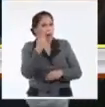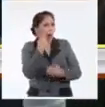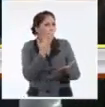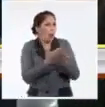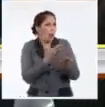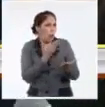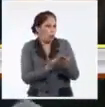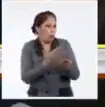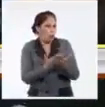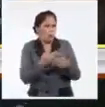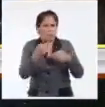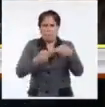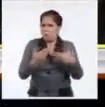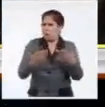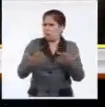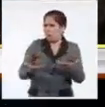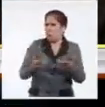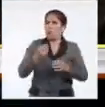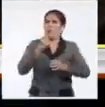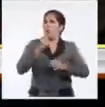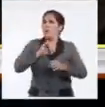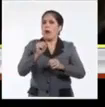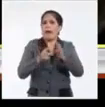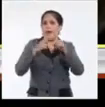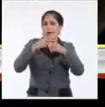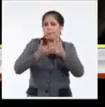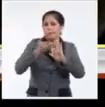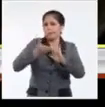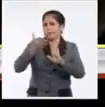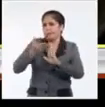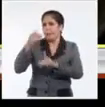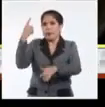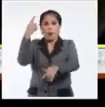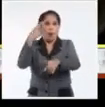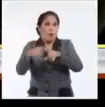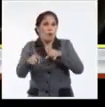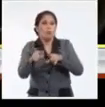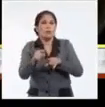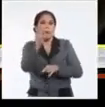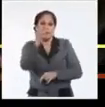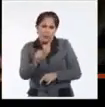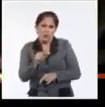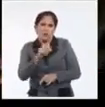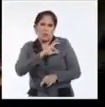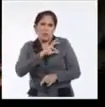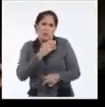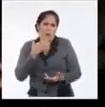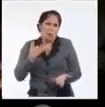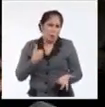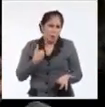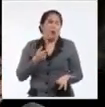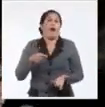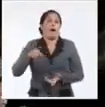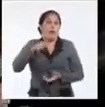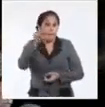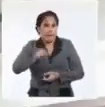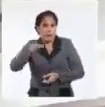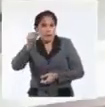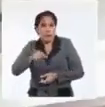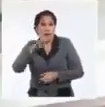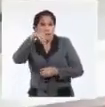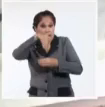desde el punto de vista estructural, sino también la parte espiritual. Ahí compartió con los habitantes de esta